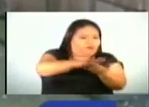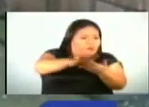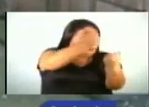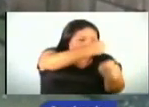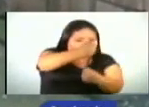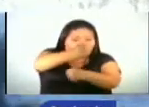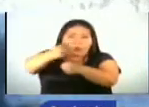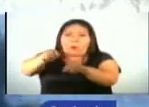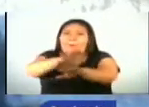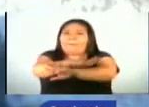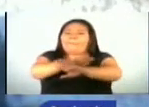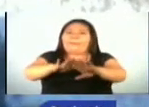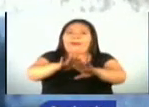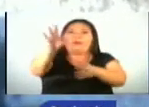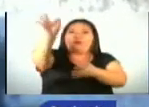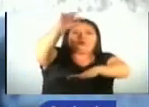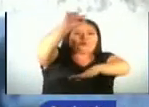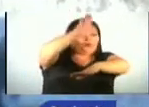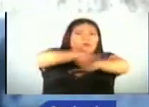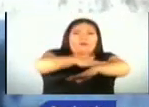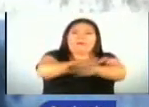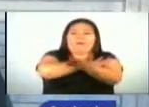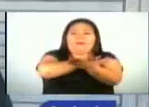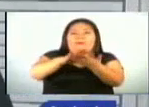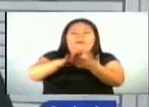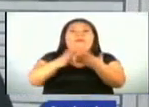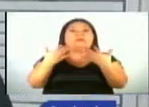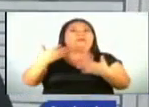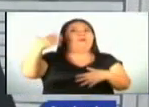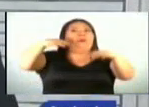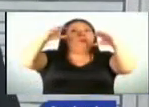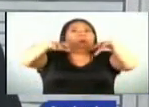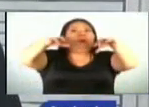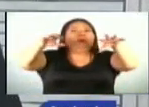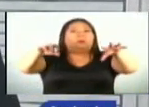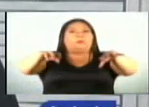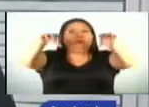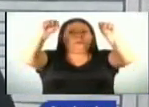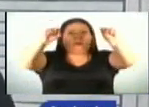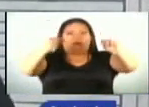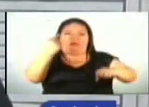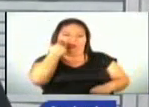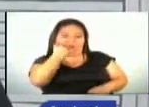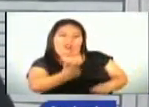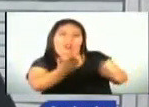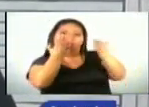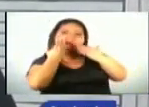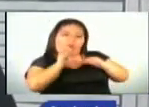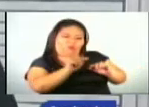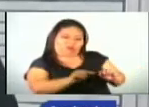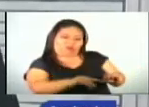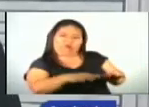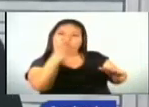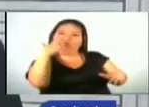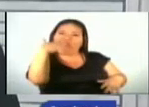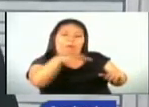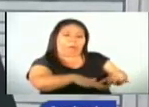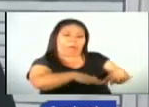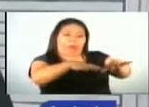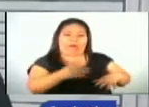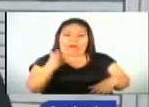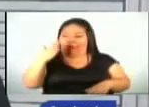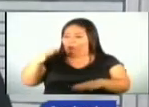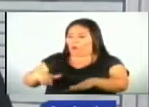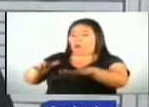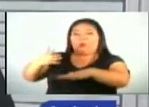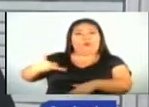eliminar todo tipo de criadero de zancudos. Después de la lluvia quedan este promontorio de agua estancada, el cual